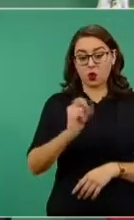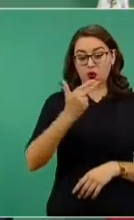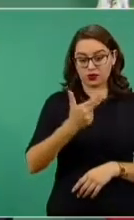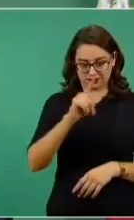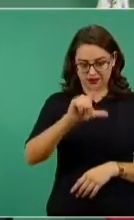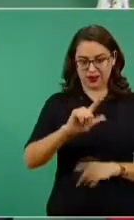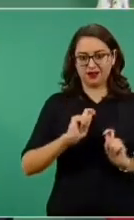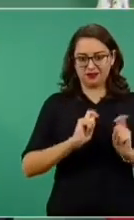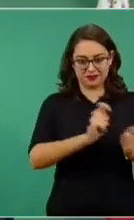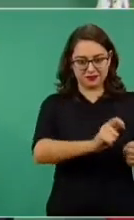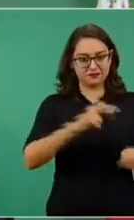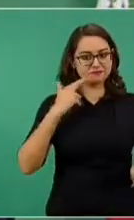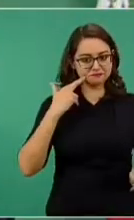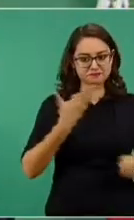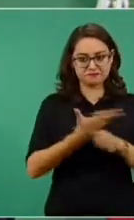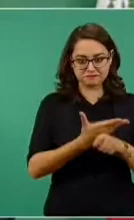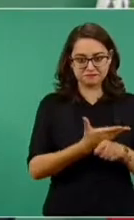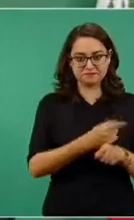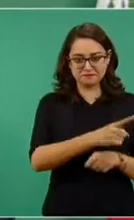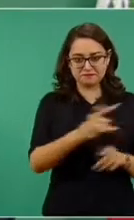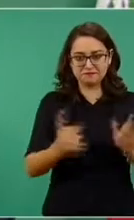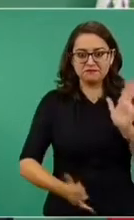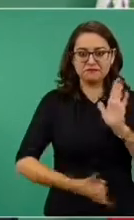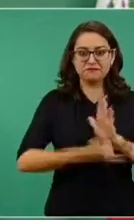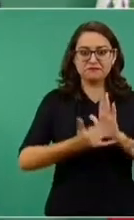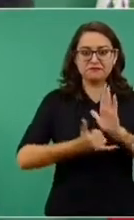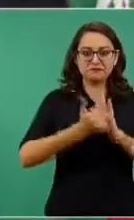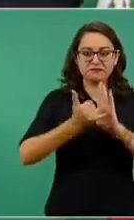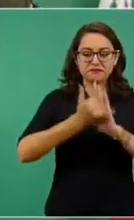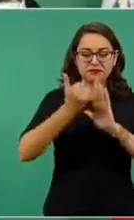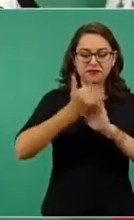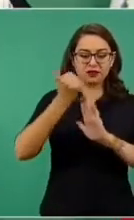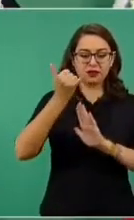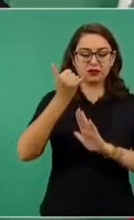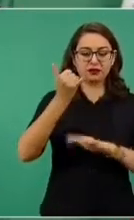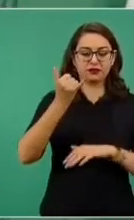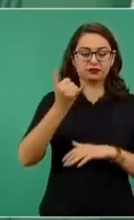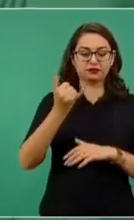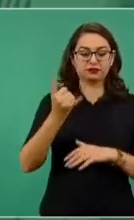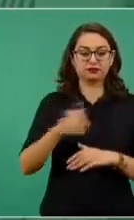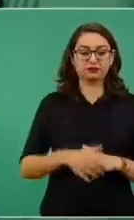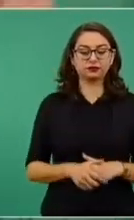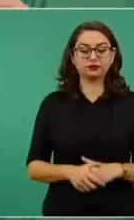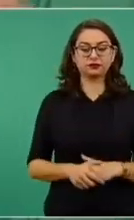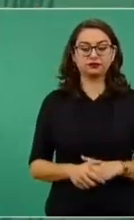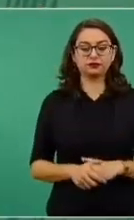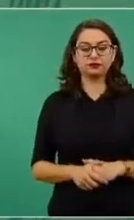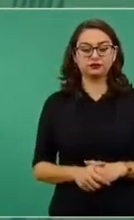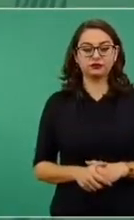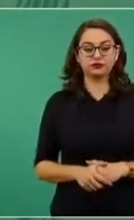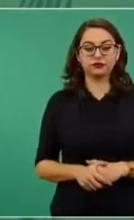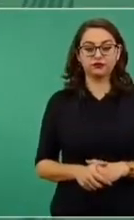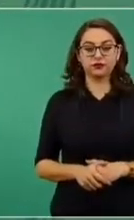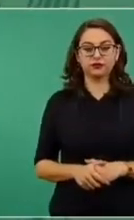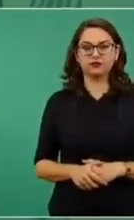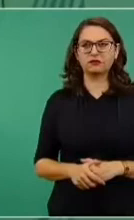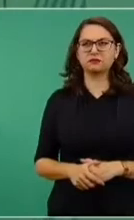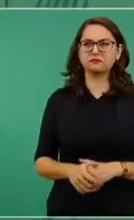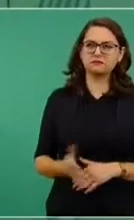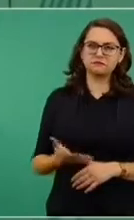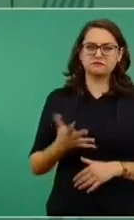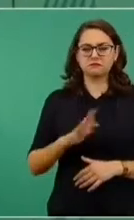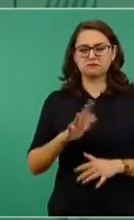una inversión como